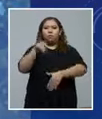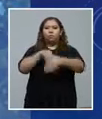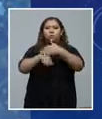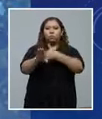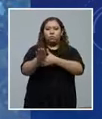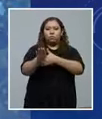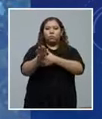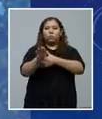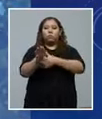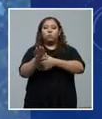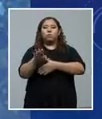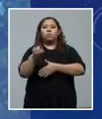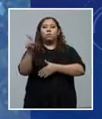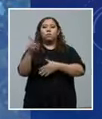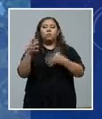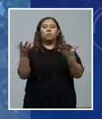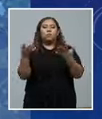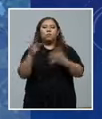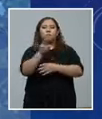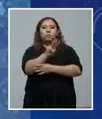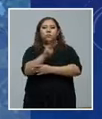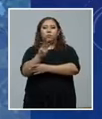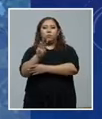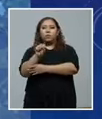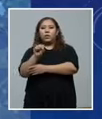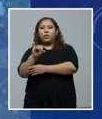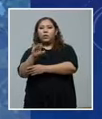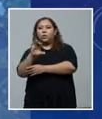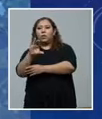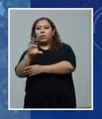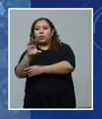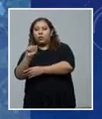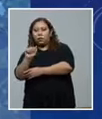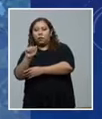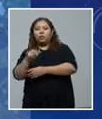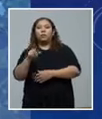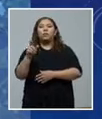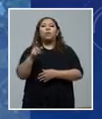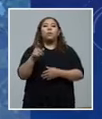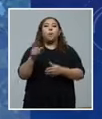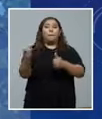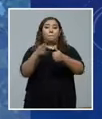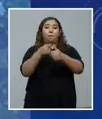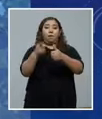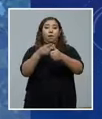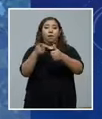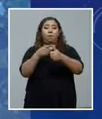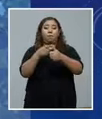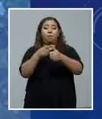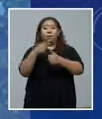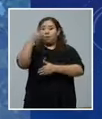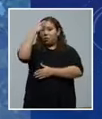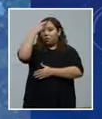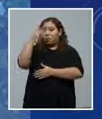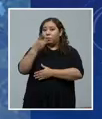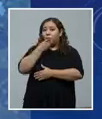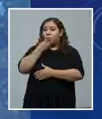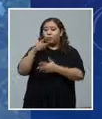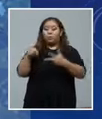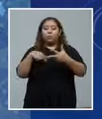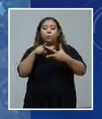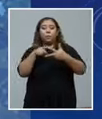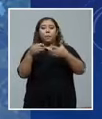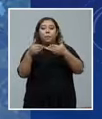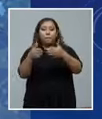Integración Centroamericano. Vemos que los países más afectados continúan siendo, en primer lugar, República Dominicana, seguido de Panamá. Luego vemos